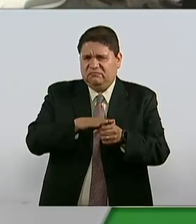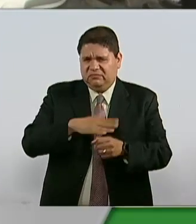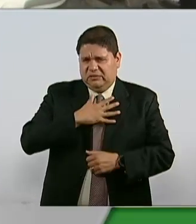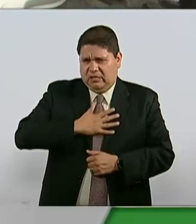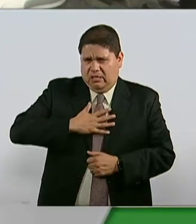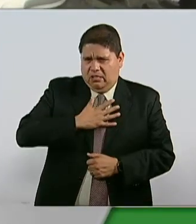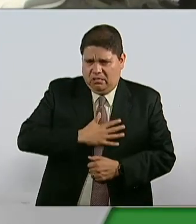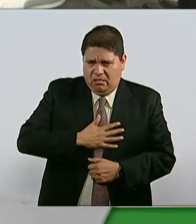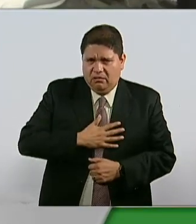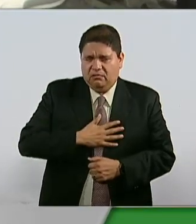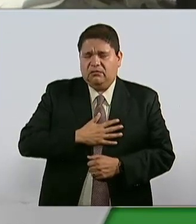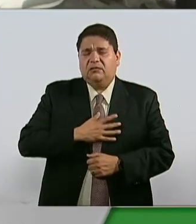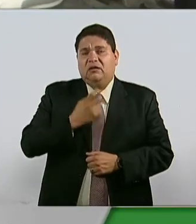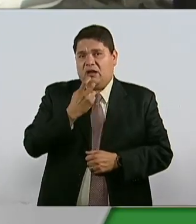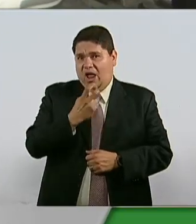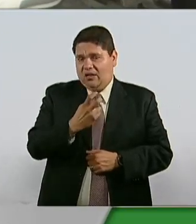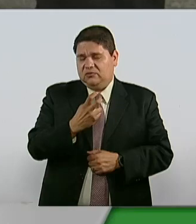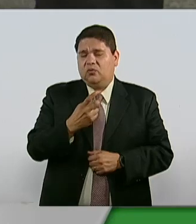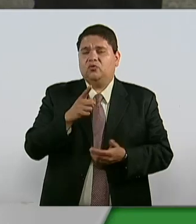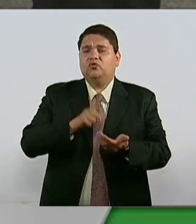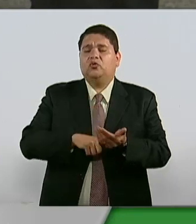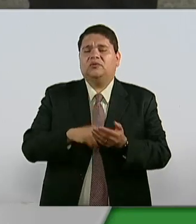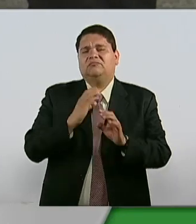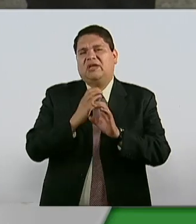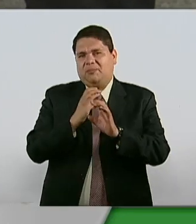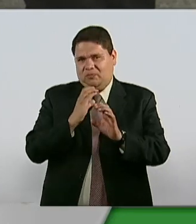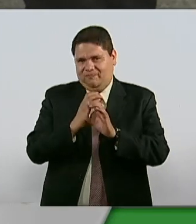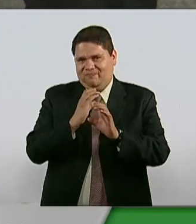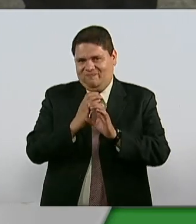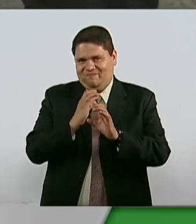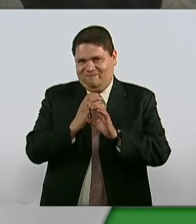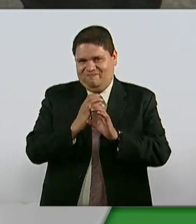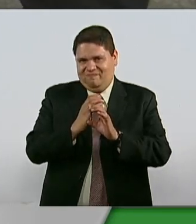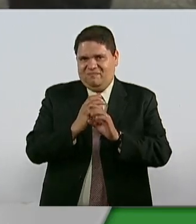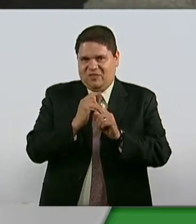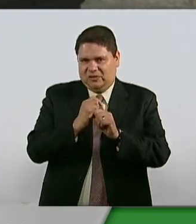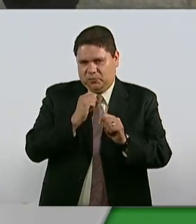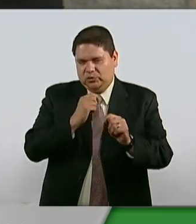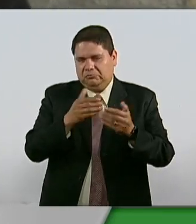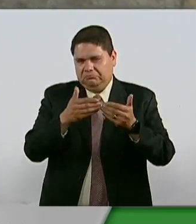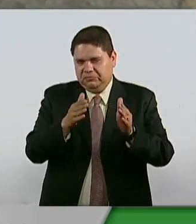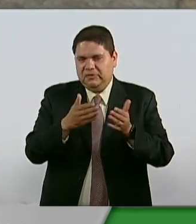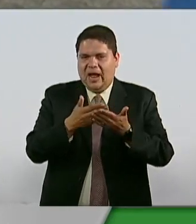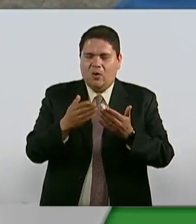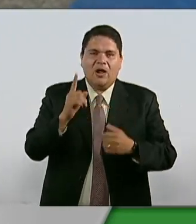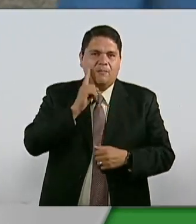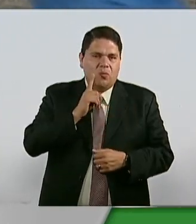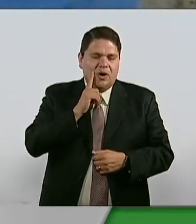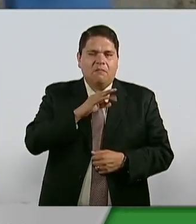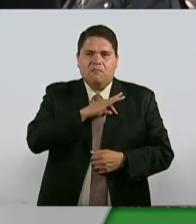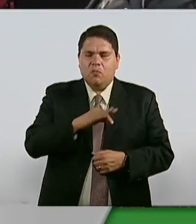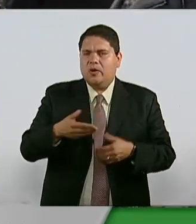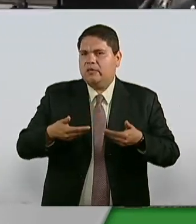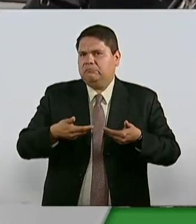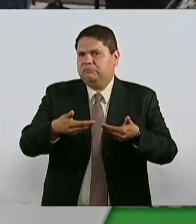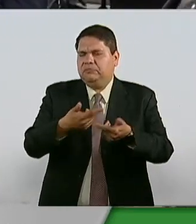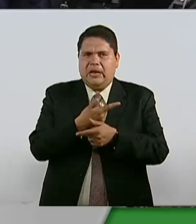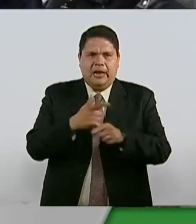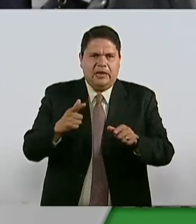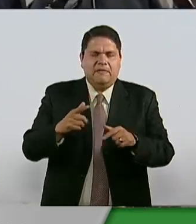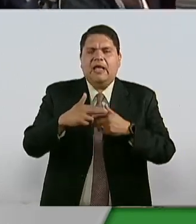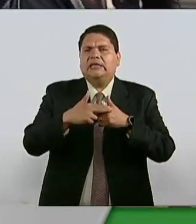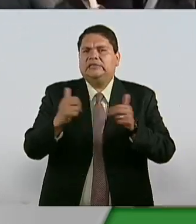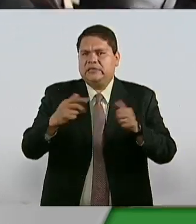% de estas conductas fueron en el transporte público. Es por ello, y para que las mujeres mexicanas puedan caminar en vía pública sin